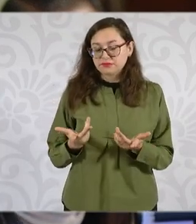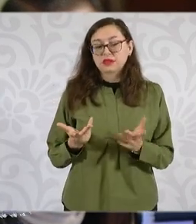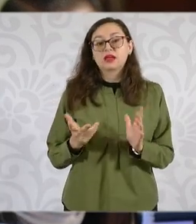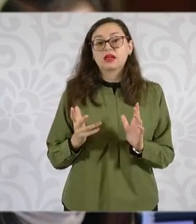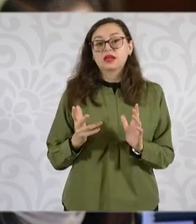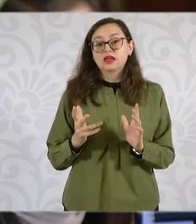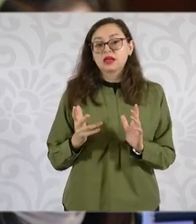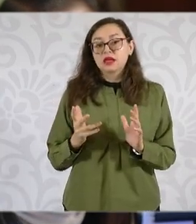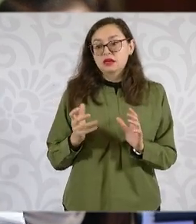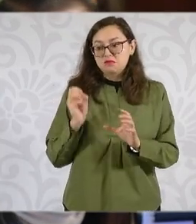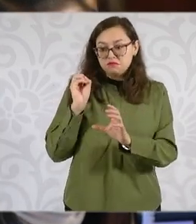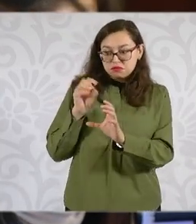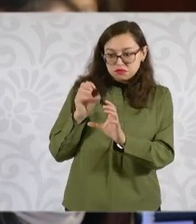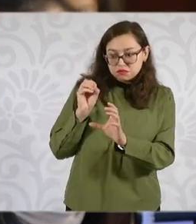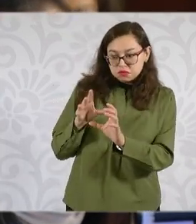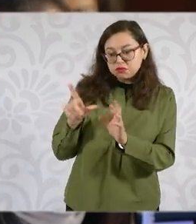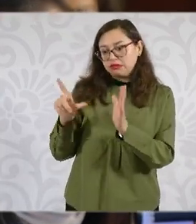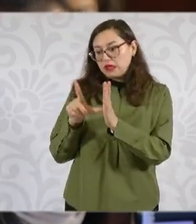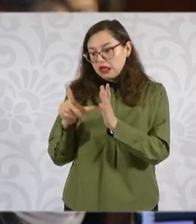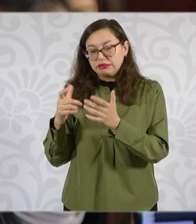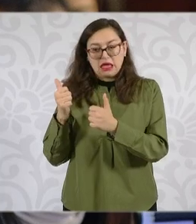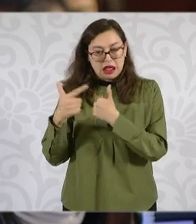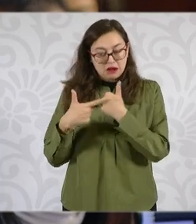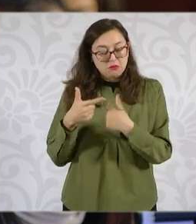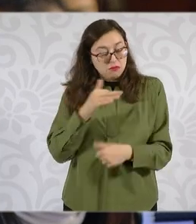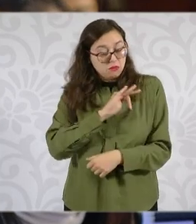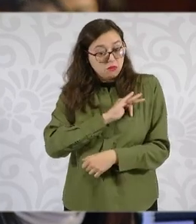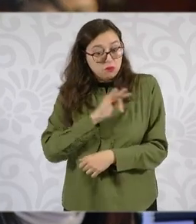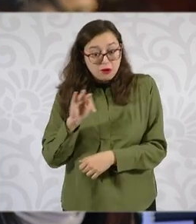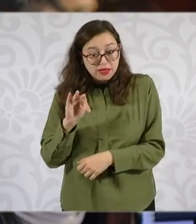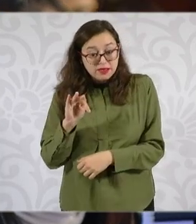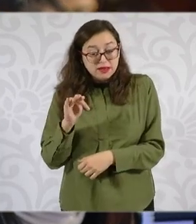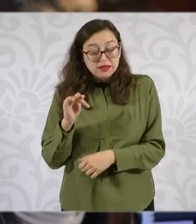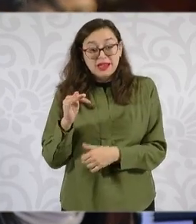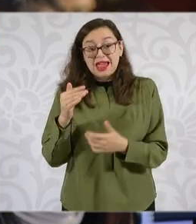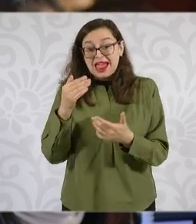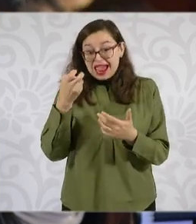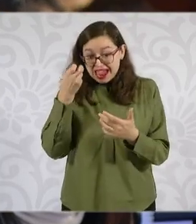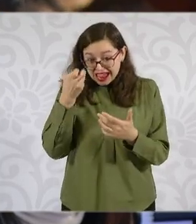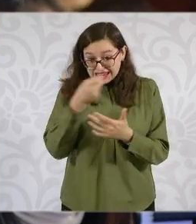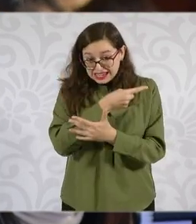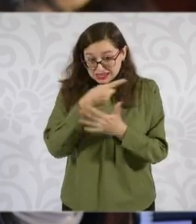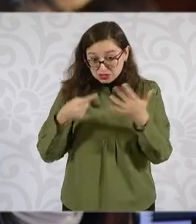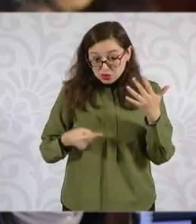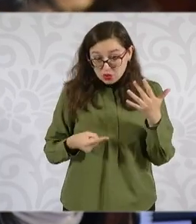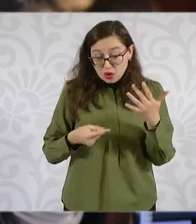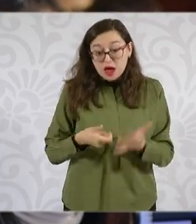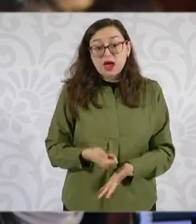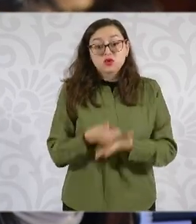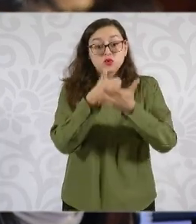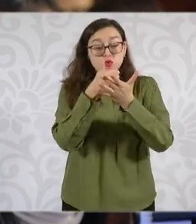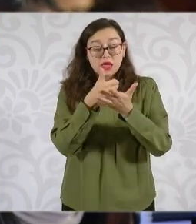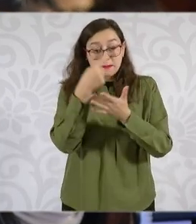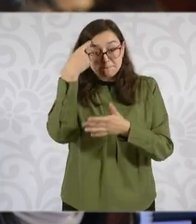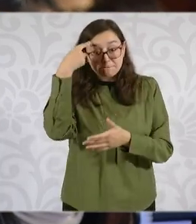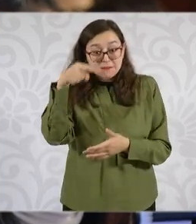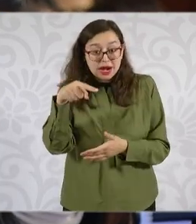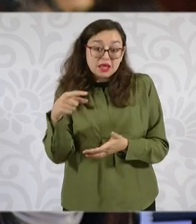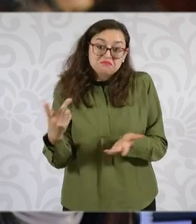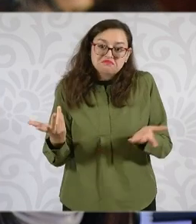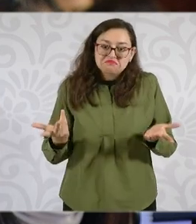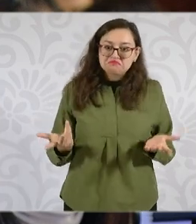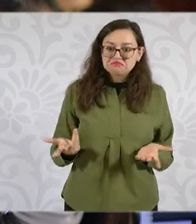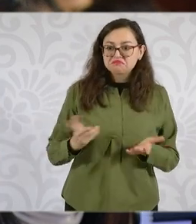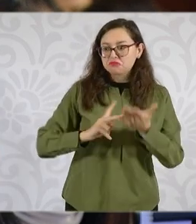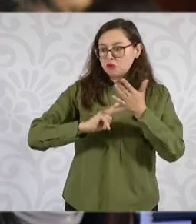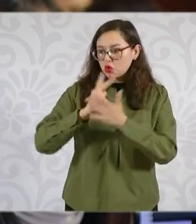incluso el envío de las remesas, etcétera, y preguntar si estos mecanismos pudieran servir precisamente para poder abrir, no